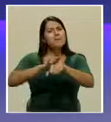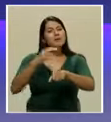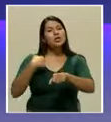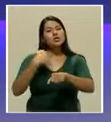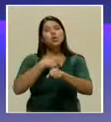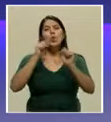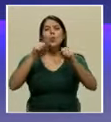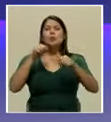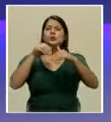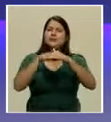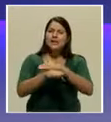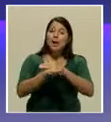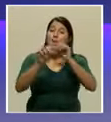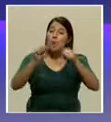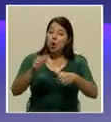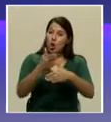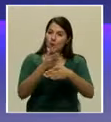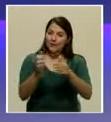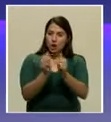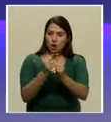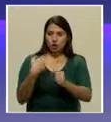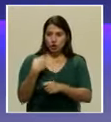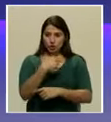entrar, por compartir con nosotros.